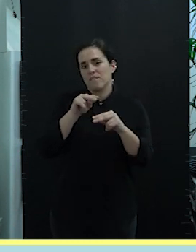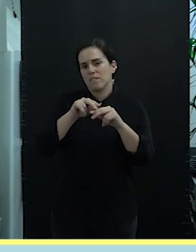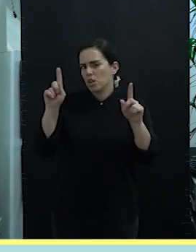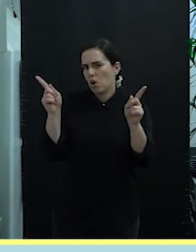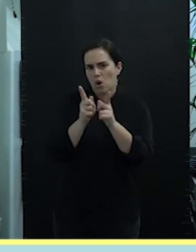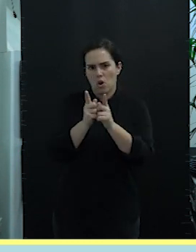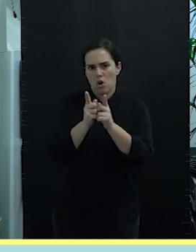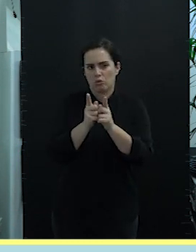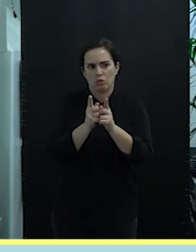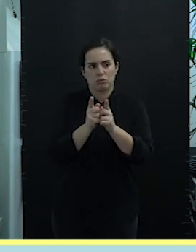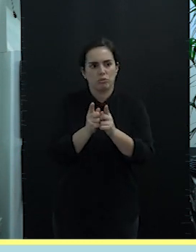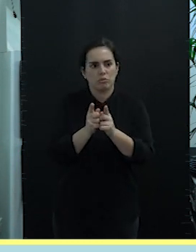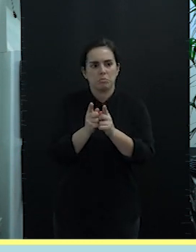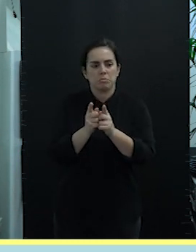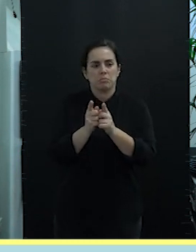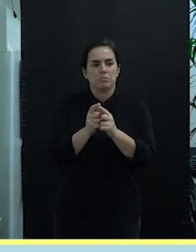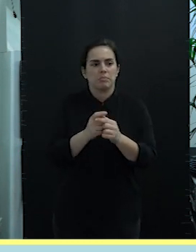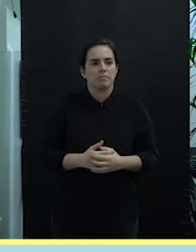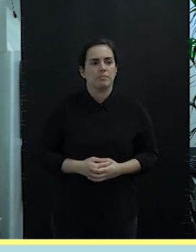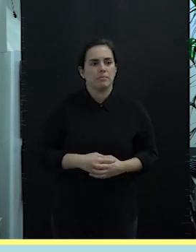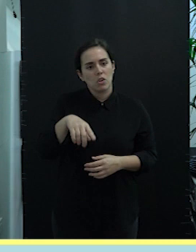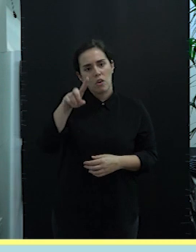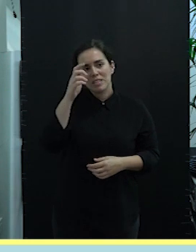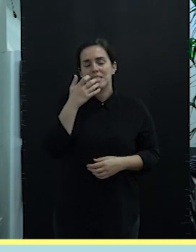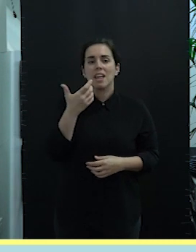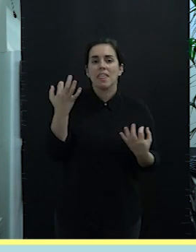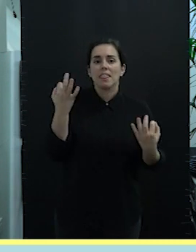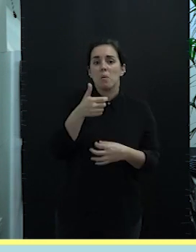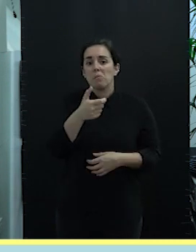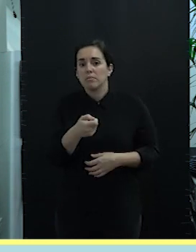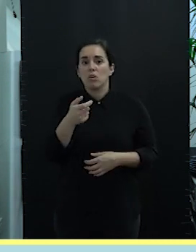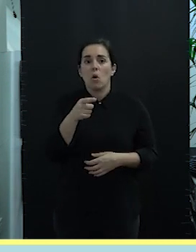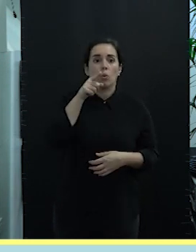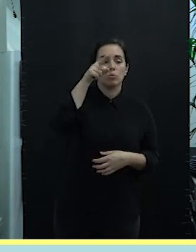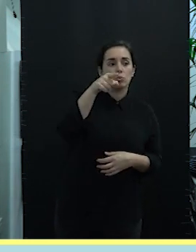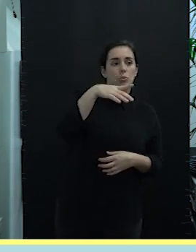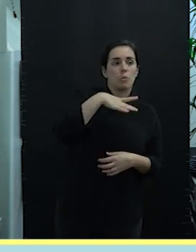que no dura nada yo no sé si tengo que darle algo Alejandro o se lo das tú